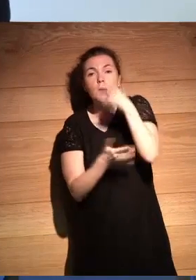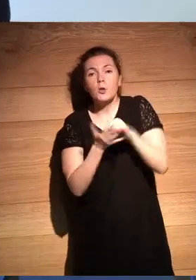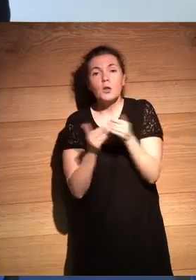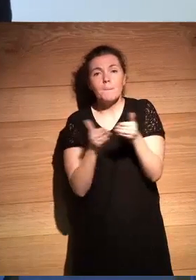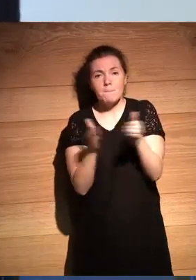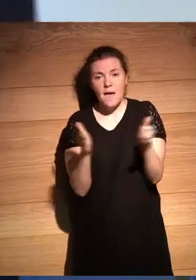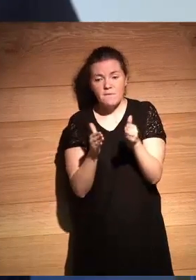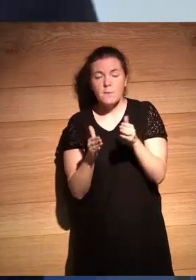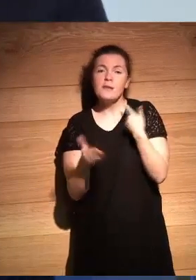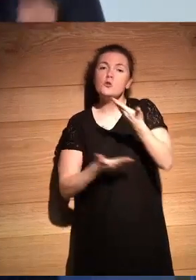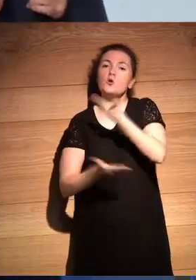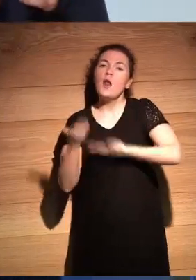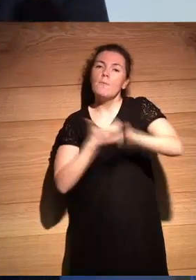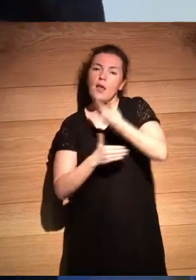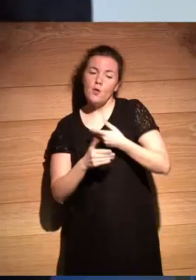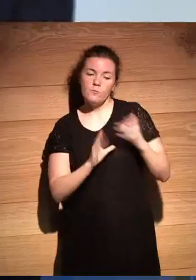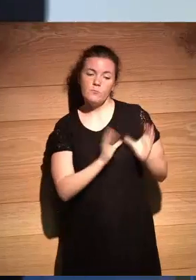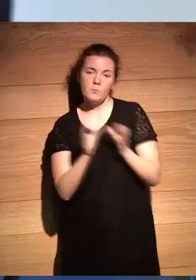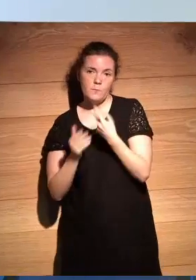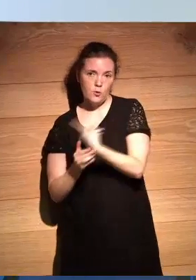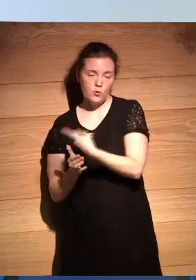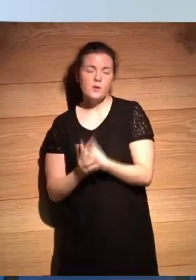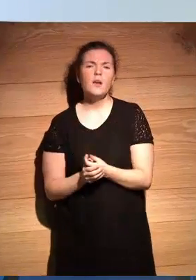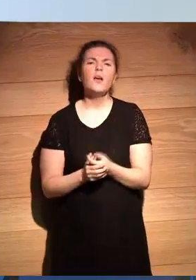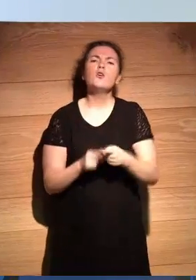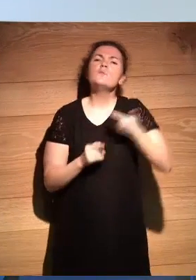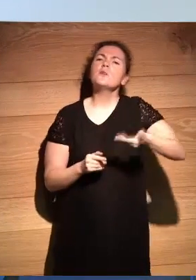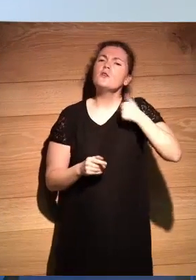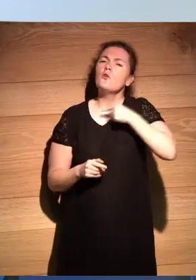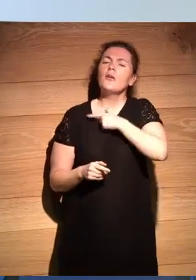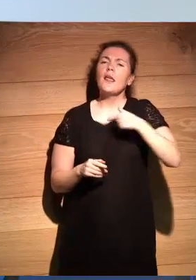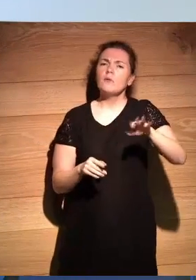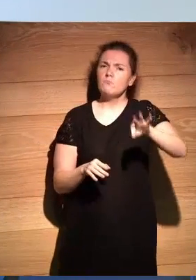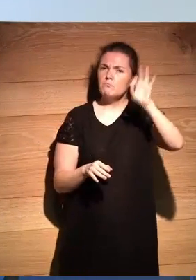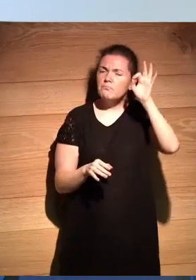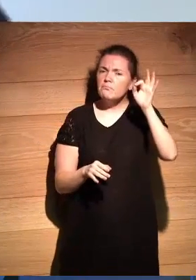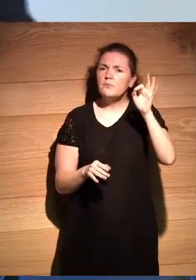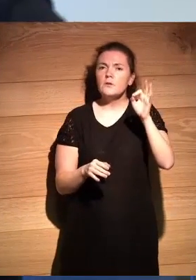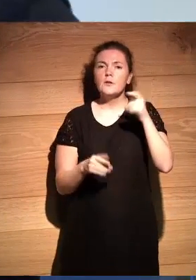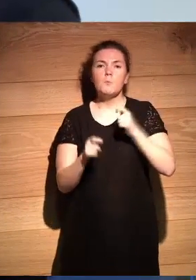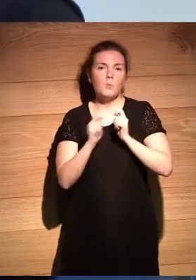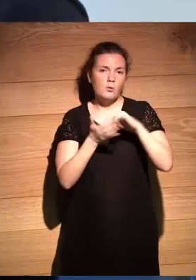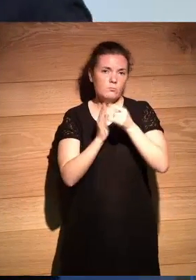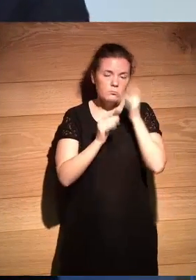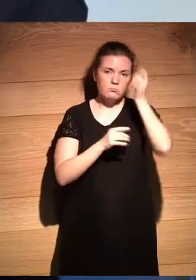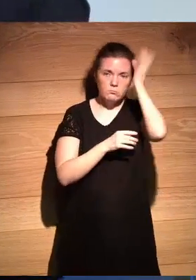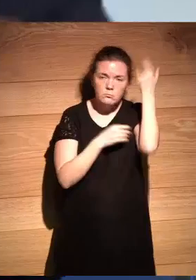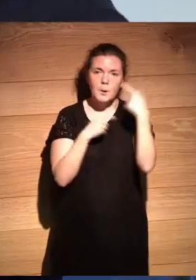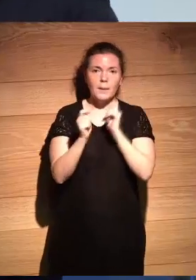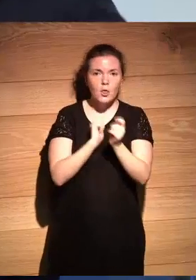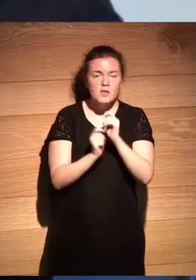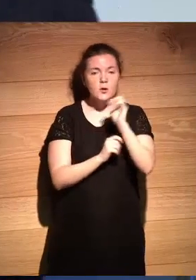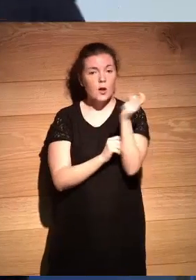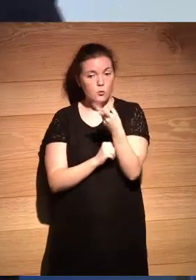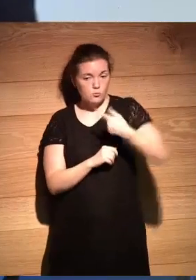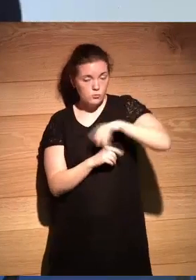y la colaboración entre el otro porque hay otro elemento importante que también me gustaría destacar en los proyectos creativos culturales periodísticos intelectuales algunos